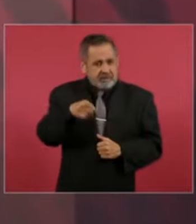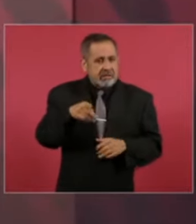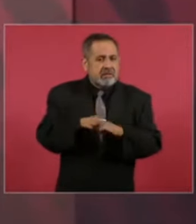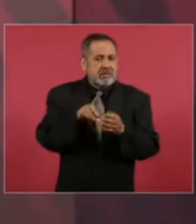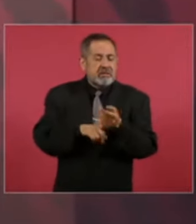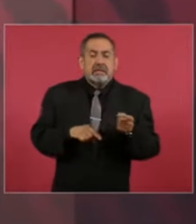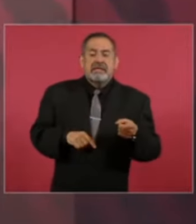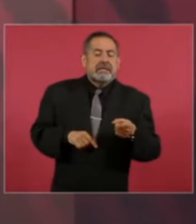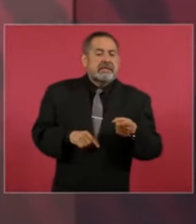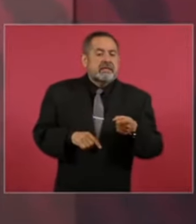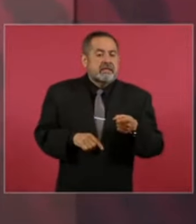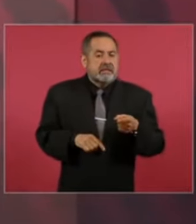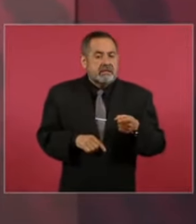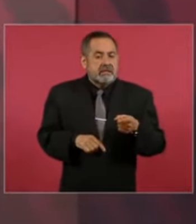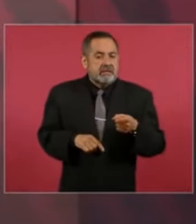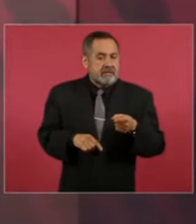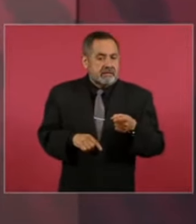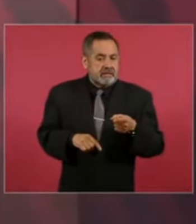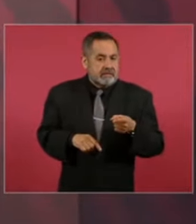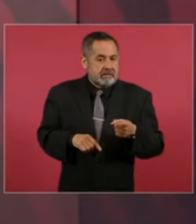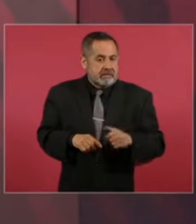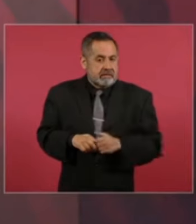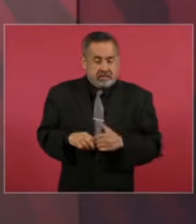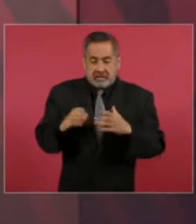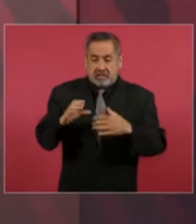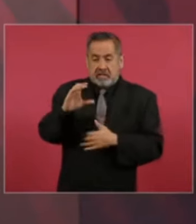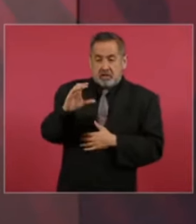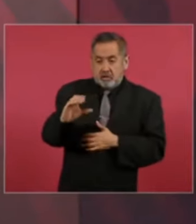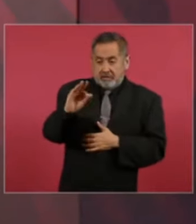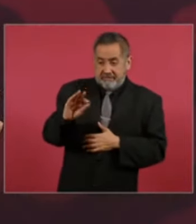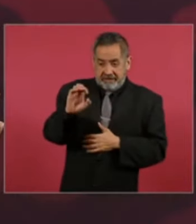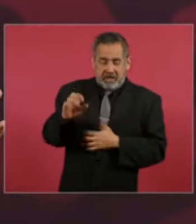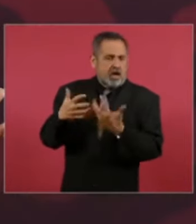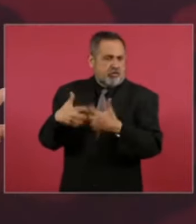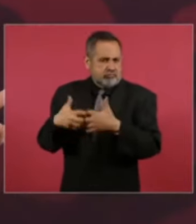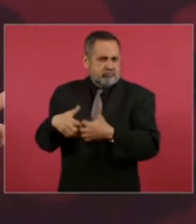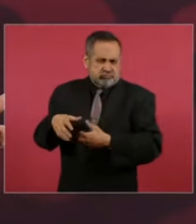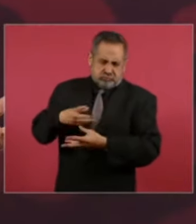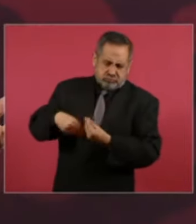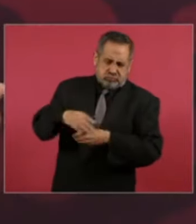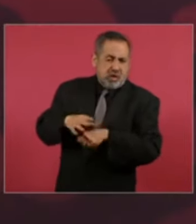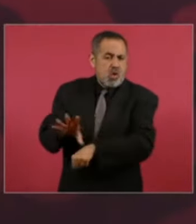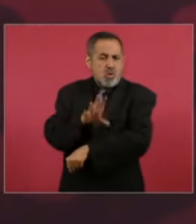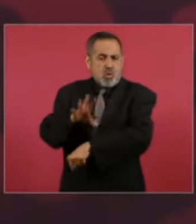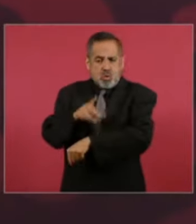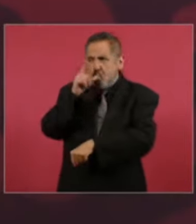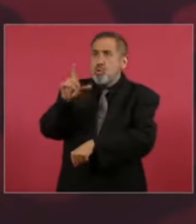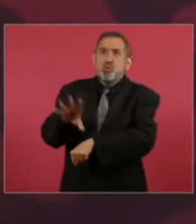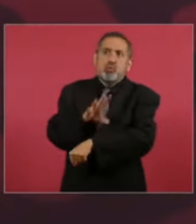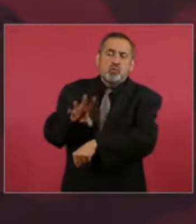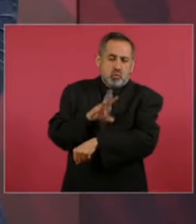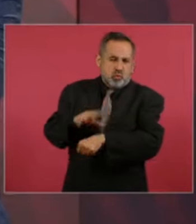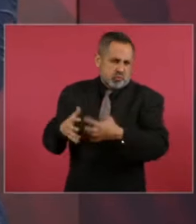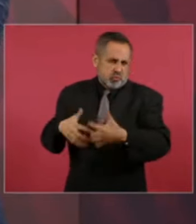recordar que el presidente López Obrador reformó la ley para que aquellos que no pagaban